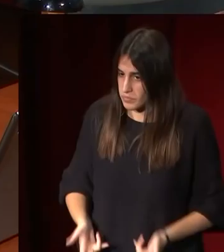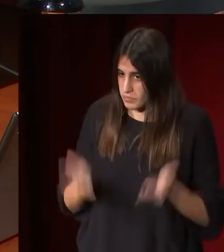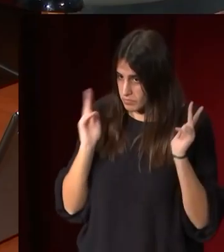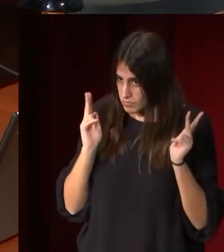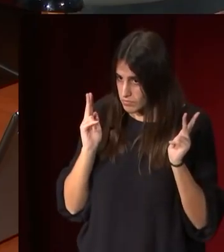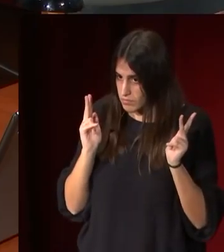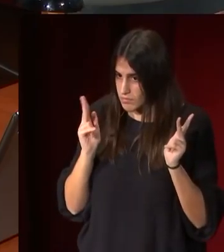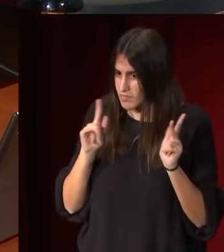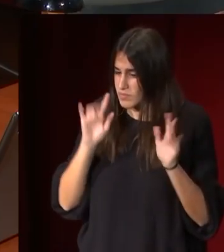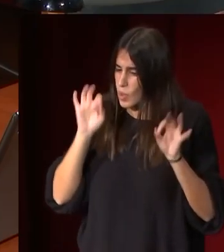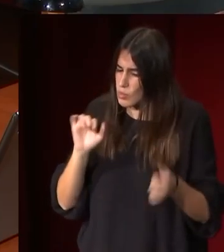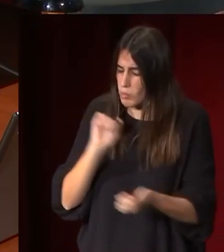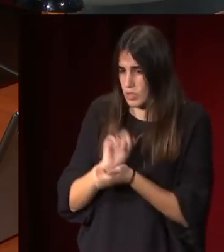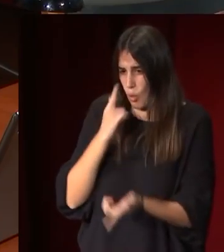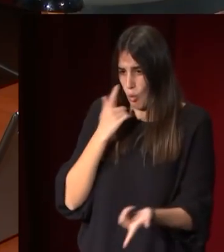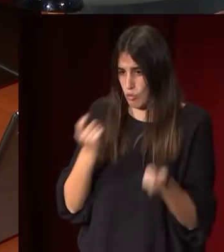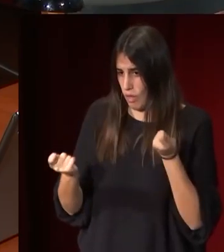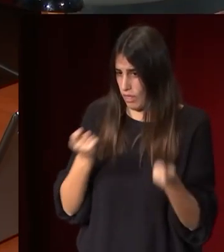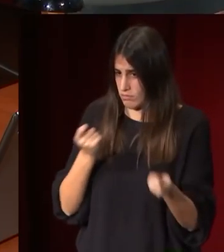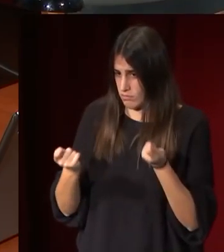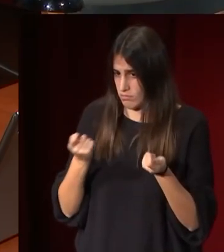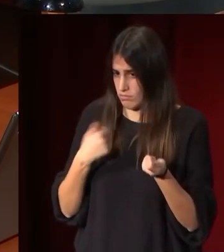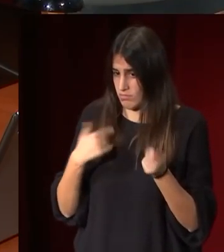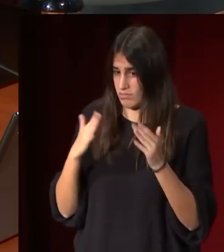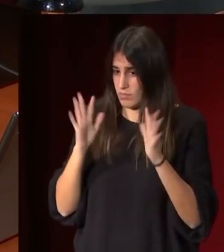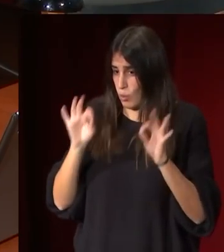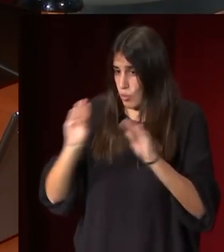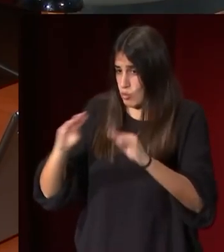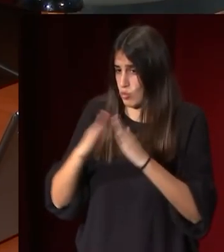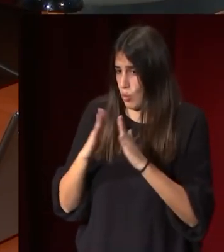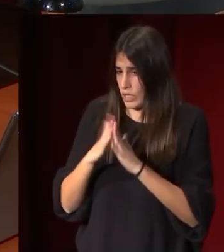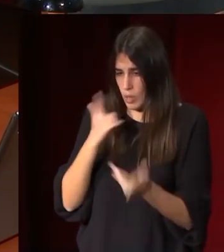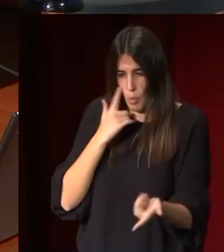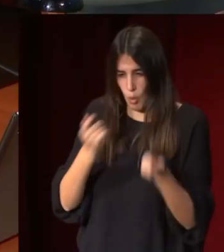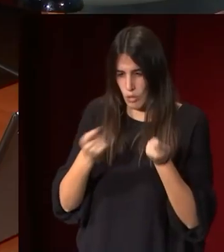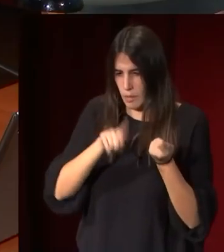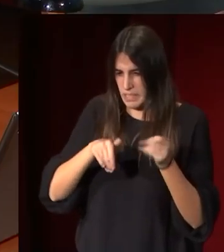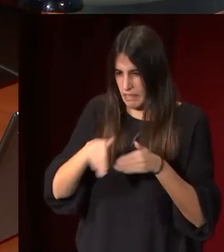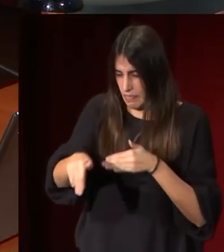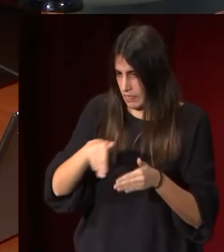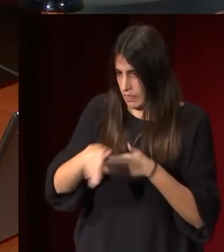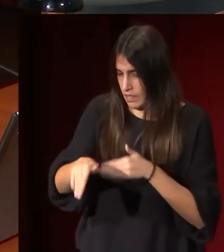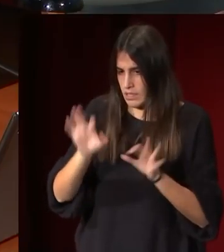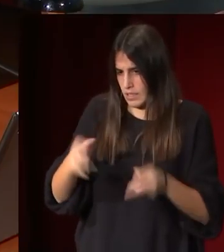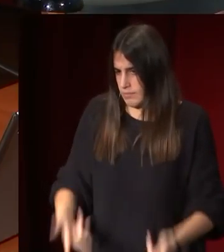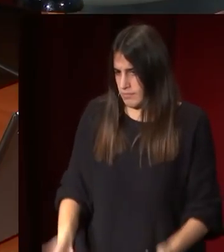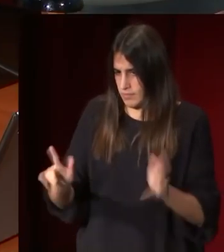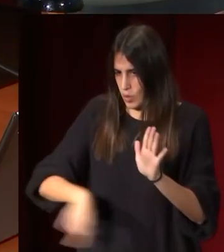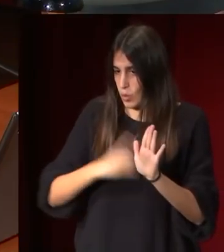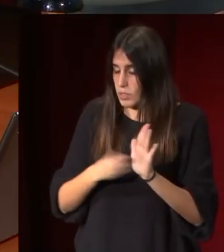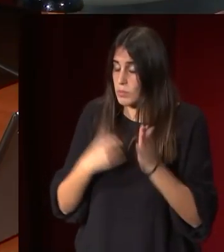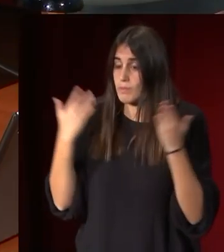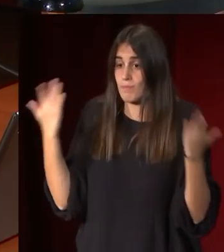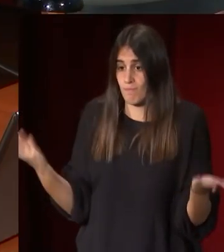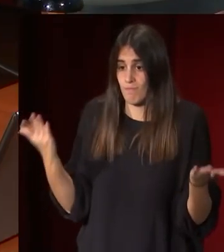'Angelo los dejan en una prisión controlada en las casas donde vivían y luego al poco tiempo a los meses ya digamos que les liberan pero